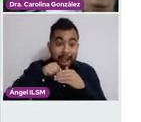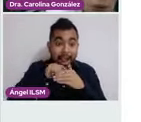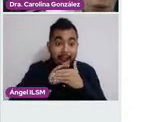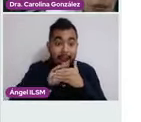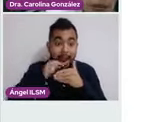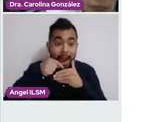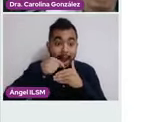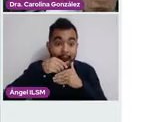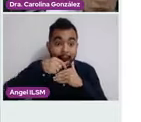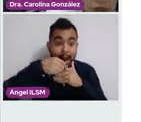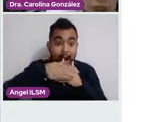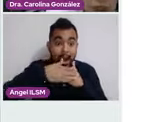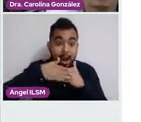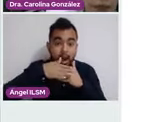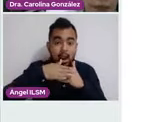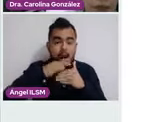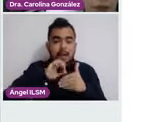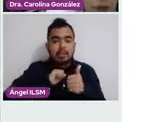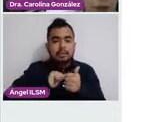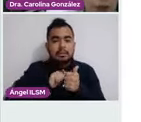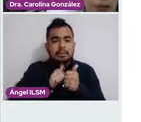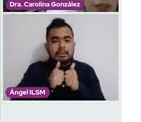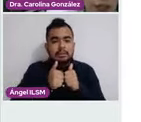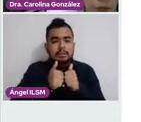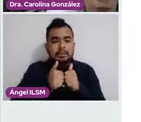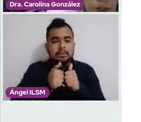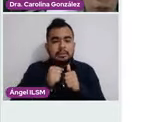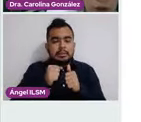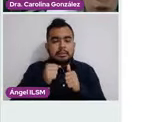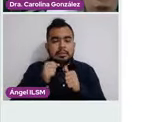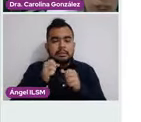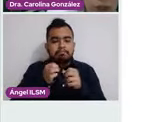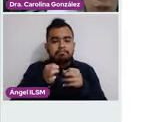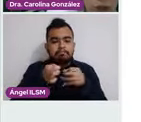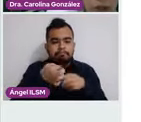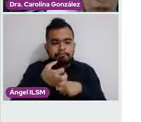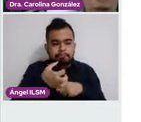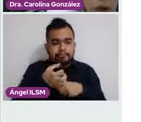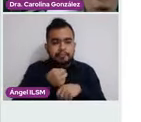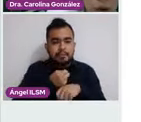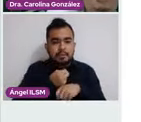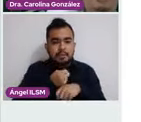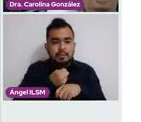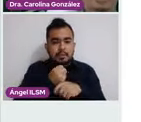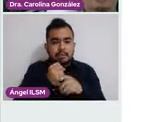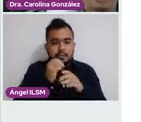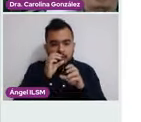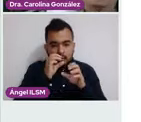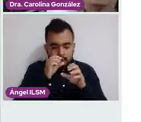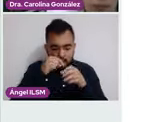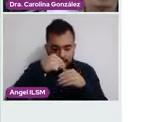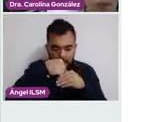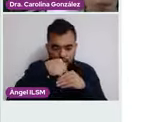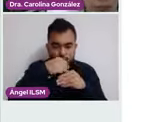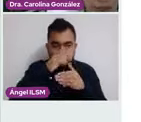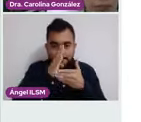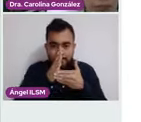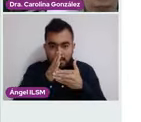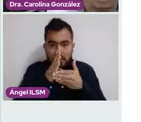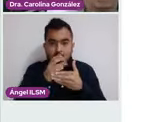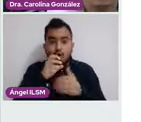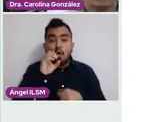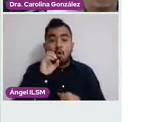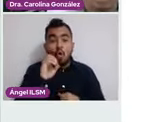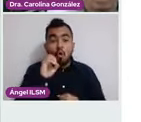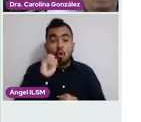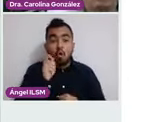una lesión que invada solo tercio inferior, tercio medio o, por ejemplo, también ya puede ser un cáncer